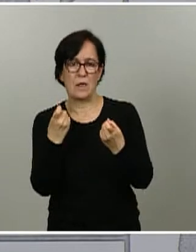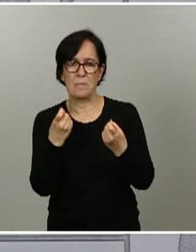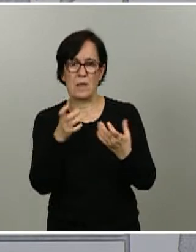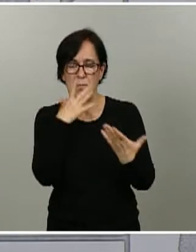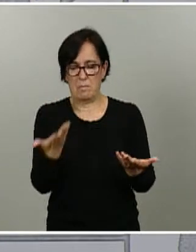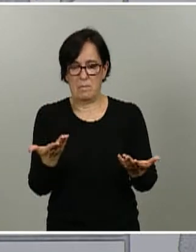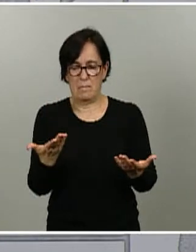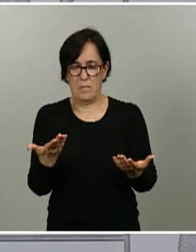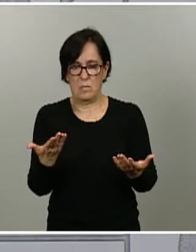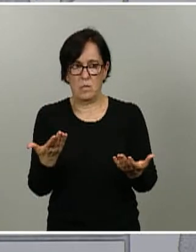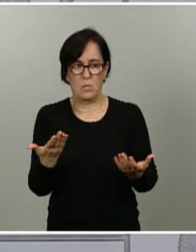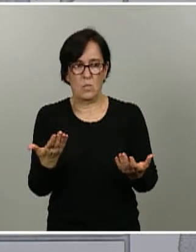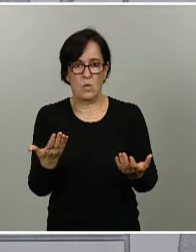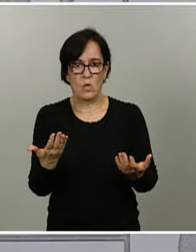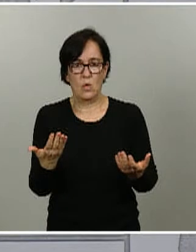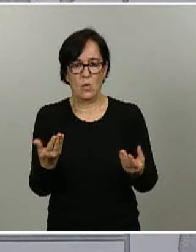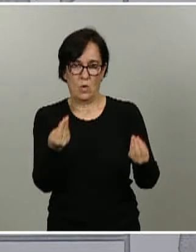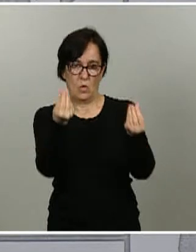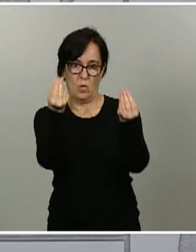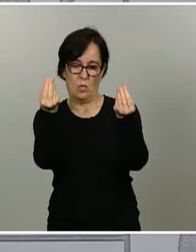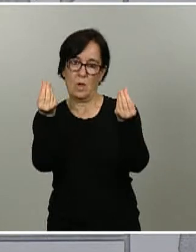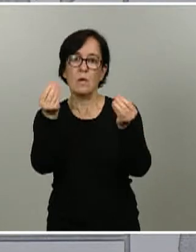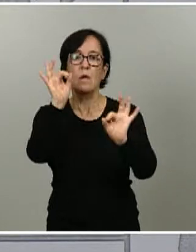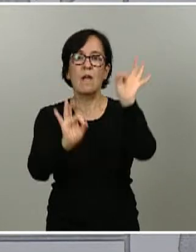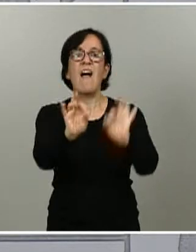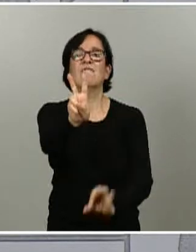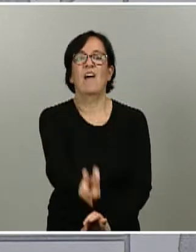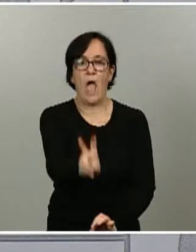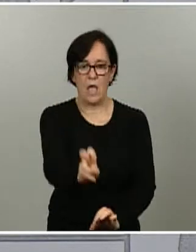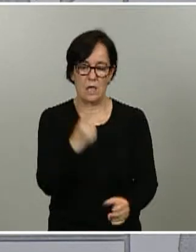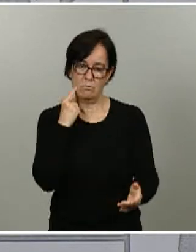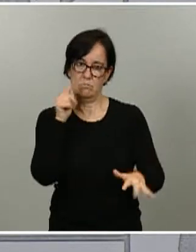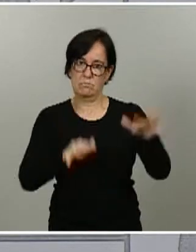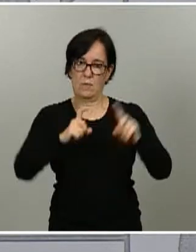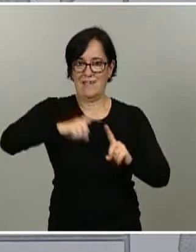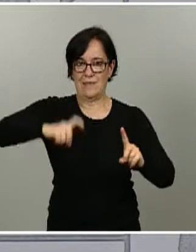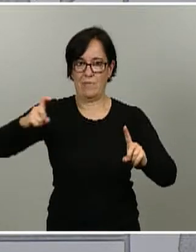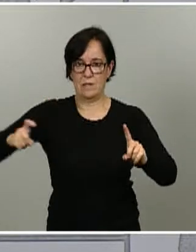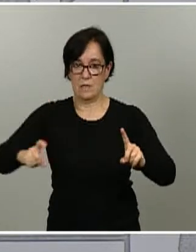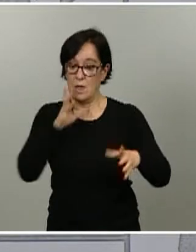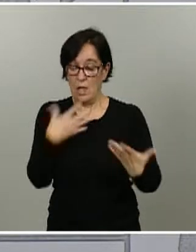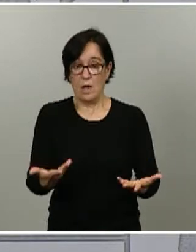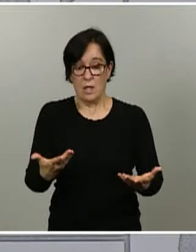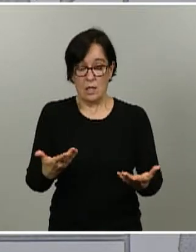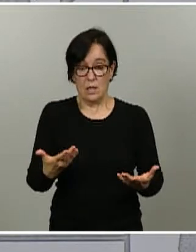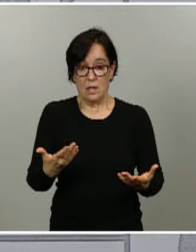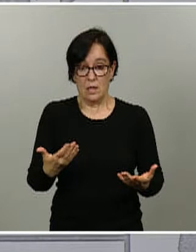un valor estadísticamente significativo. Y desde el punto de vista de